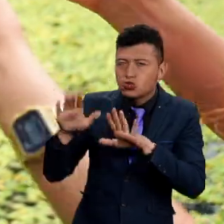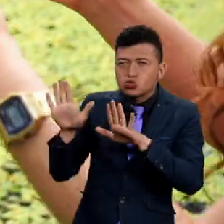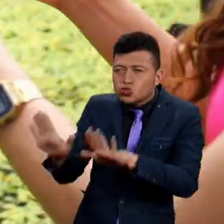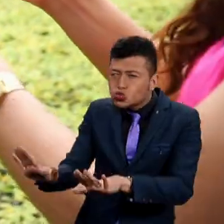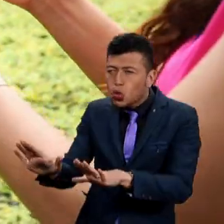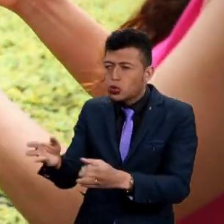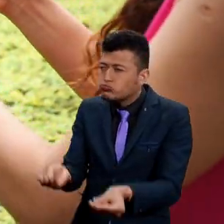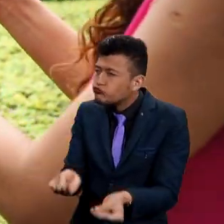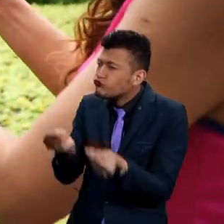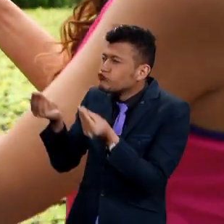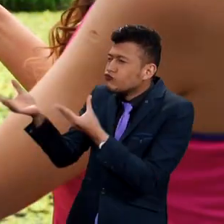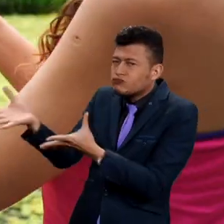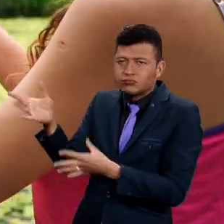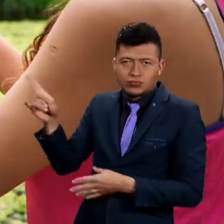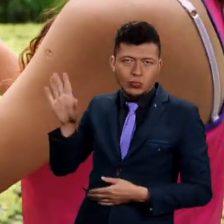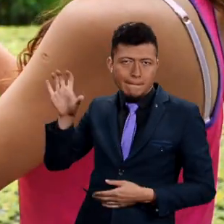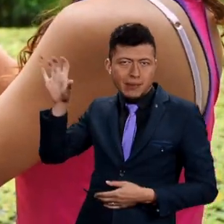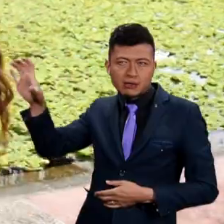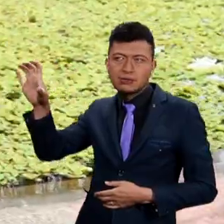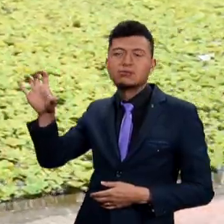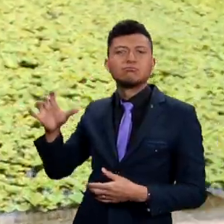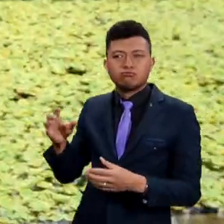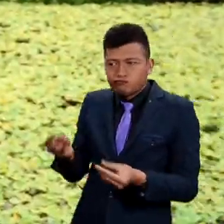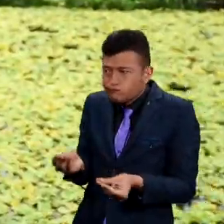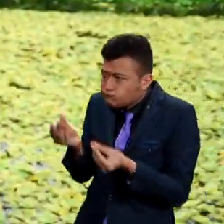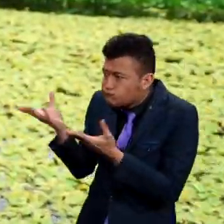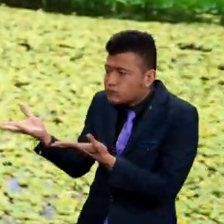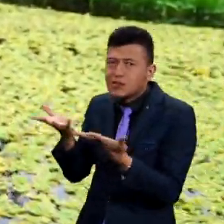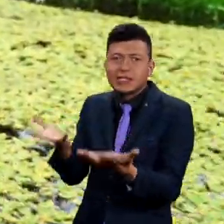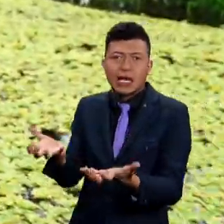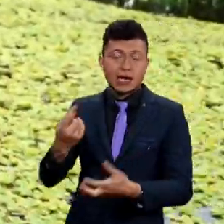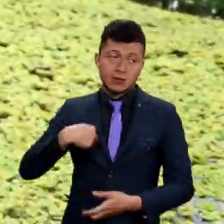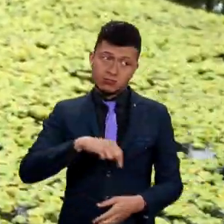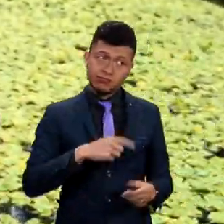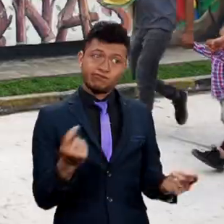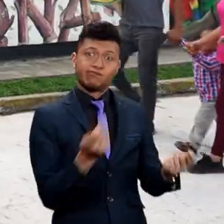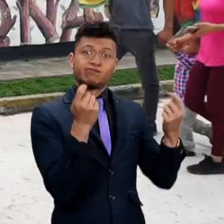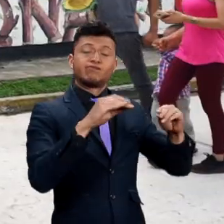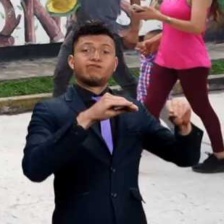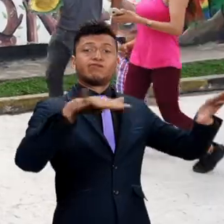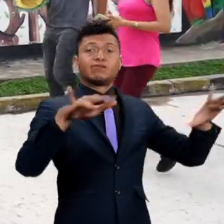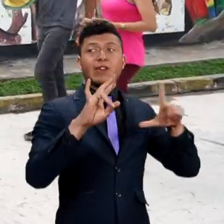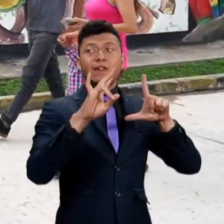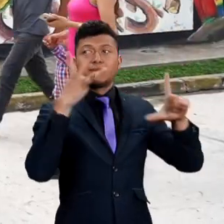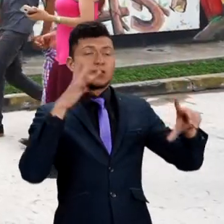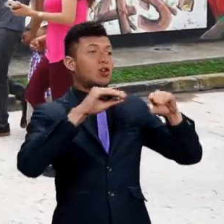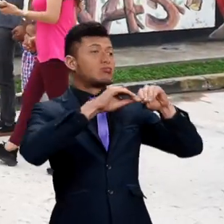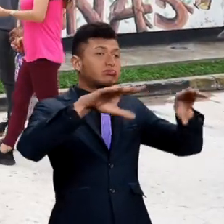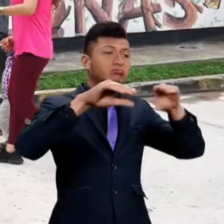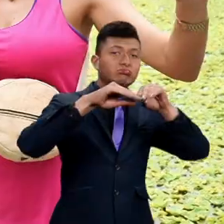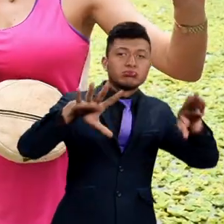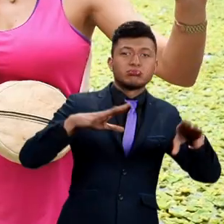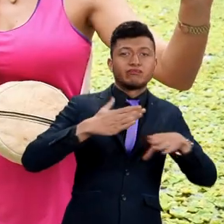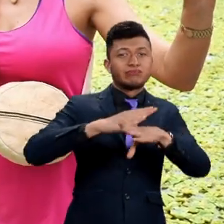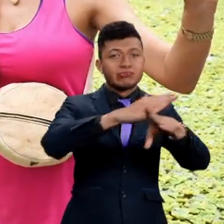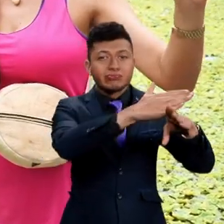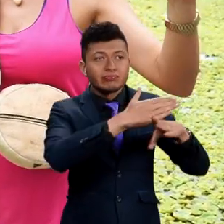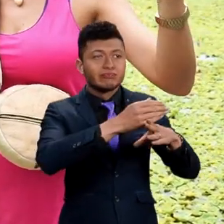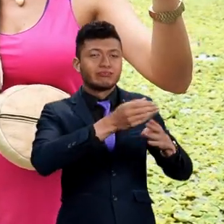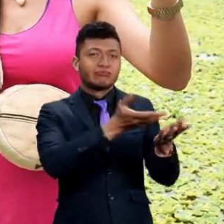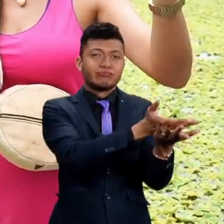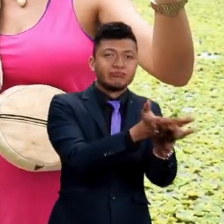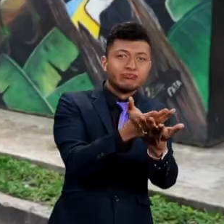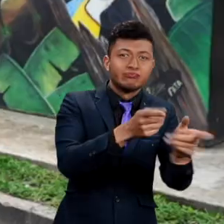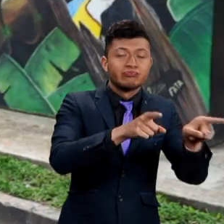tradicional para llevar a su país natal y pues nos ayuda un poco porque nos damos a conocer, publicamos el link, nos